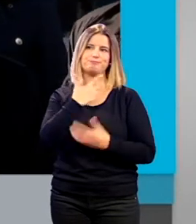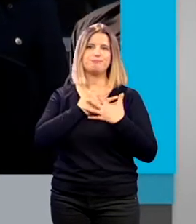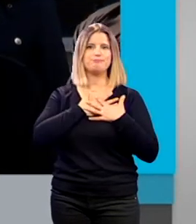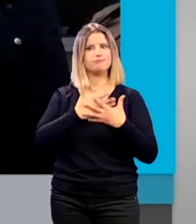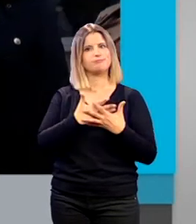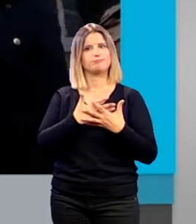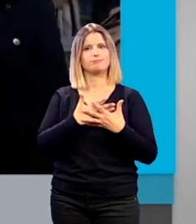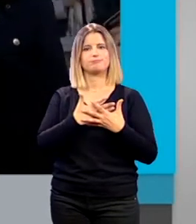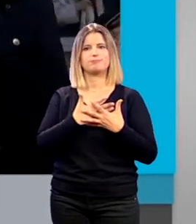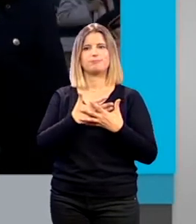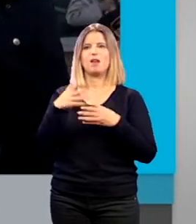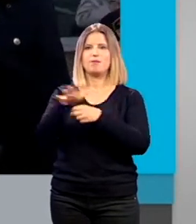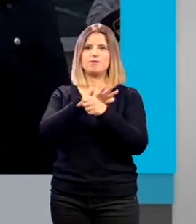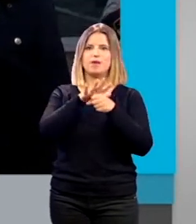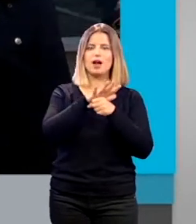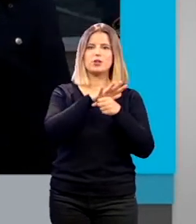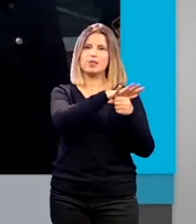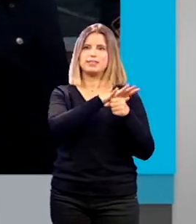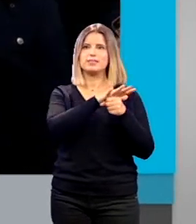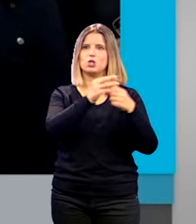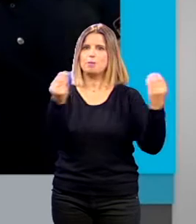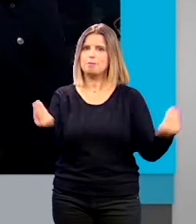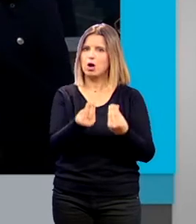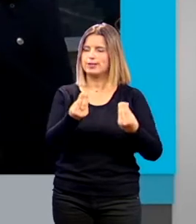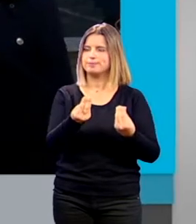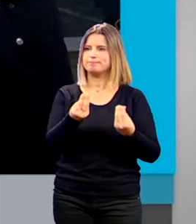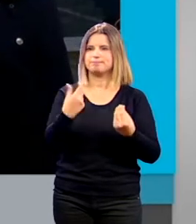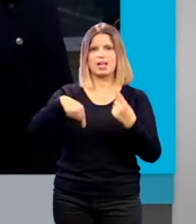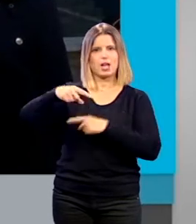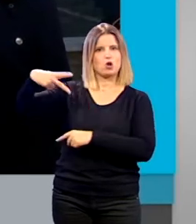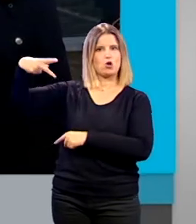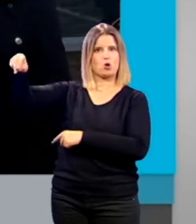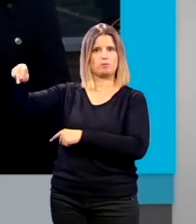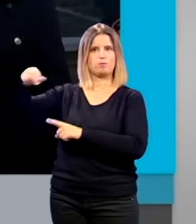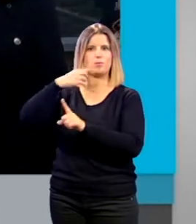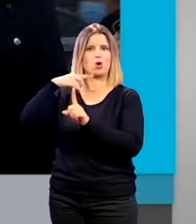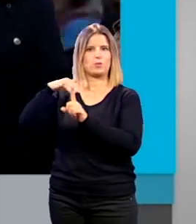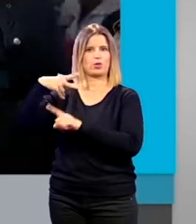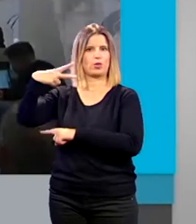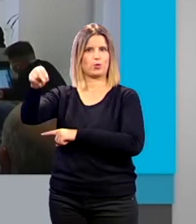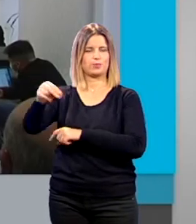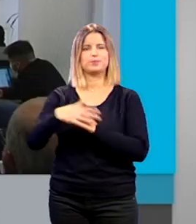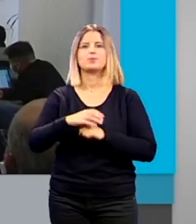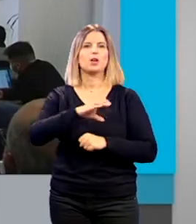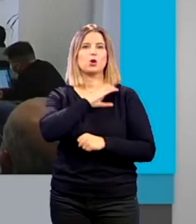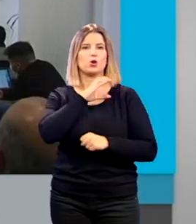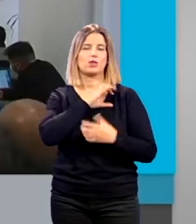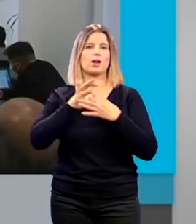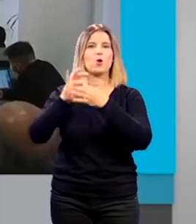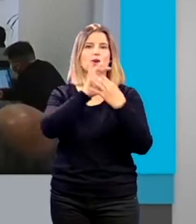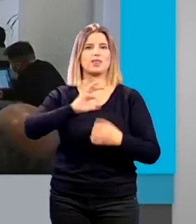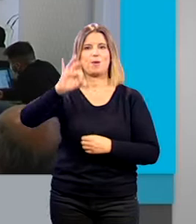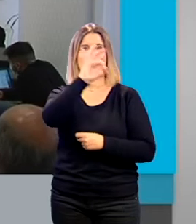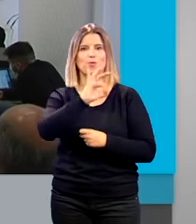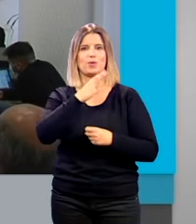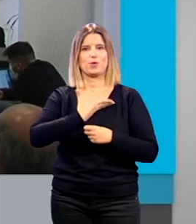de desarrollo de los barrios de los distritos por parte de la oposición el concejal de Unidas Podemos en el